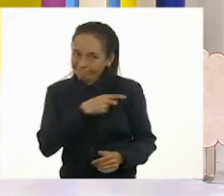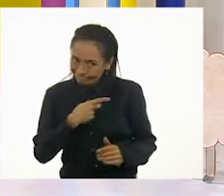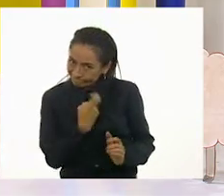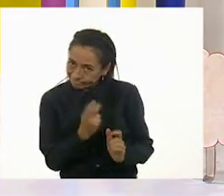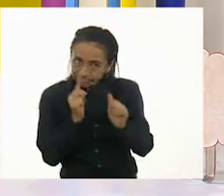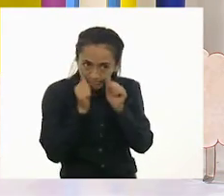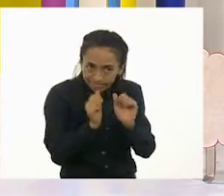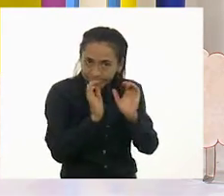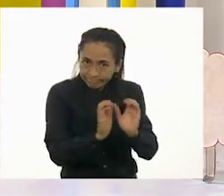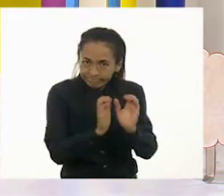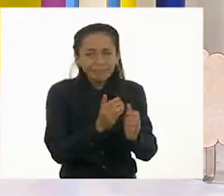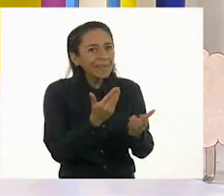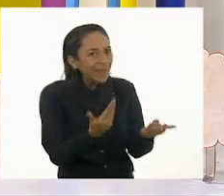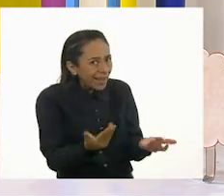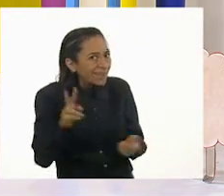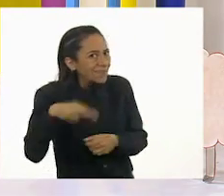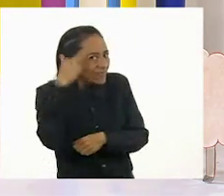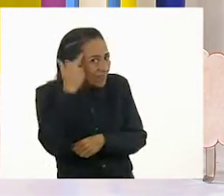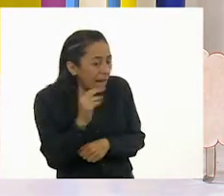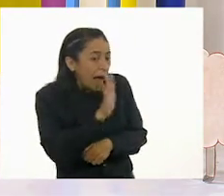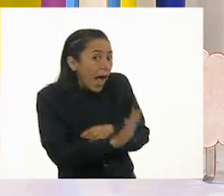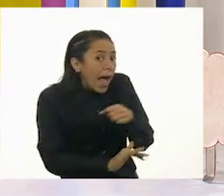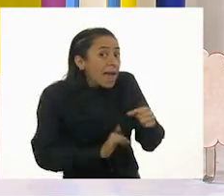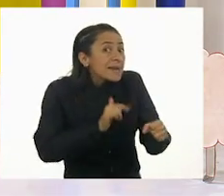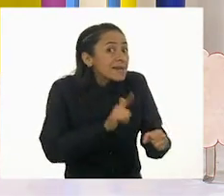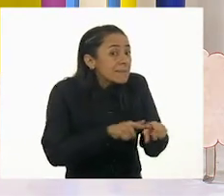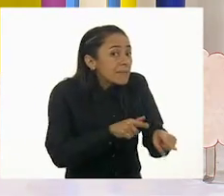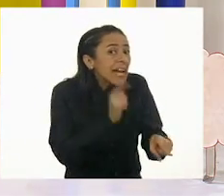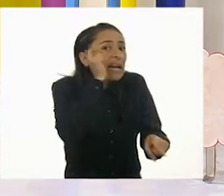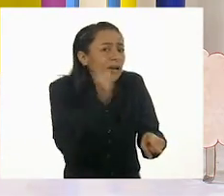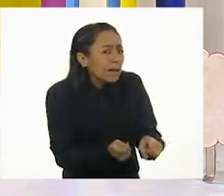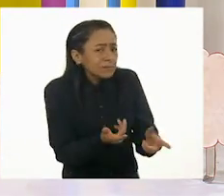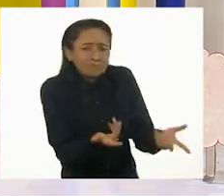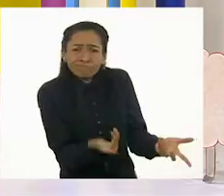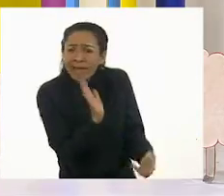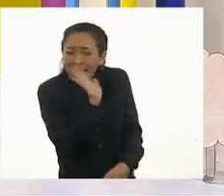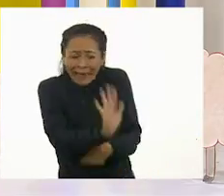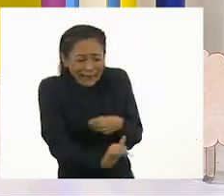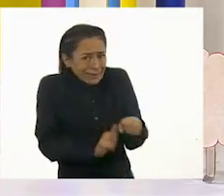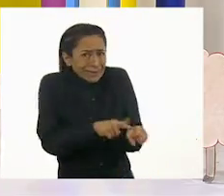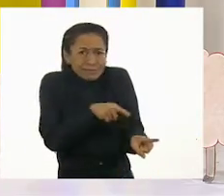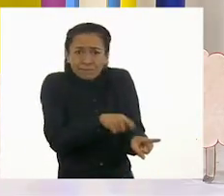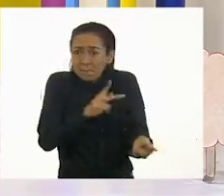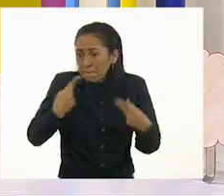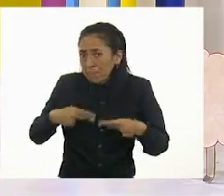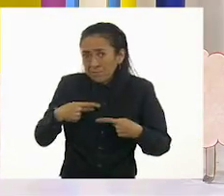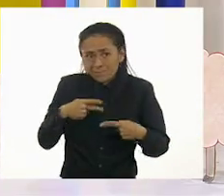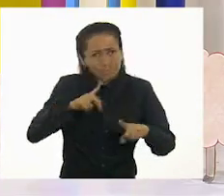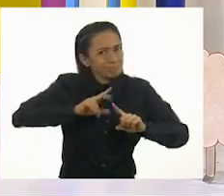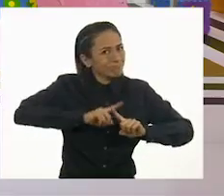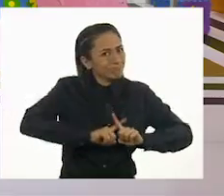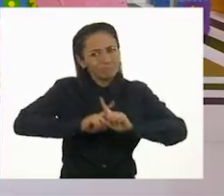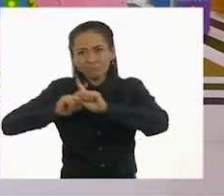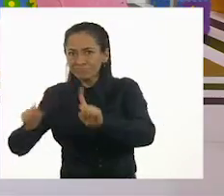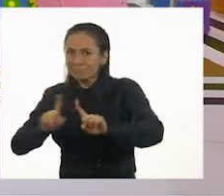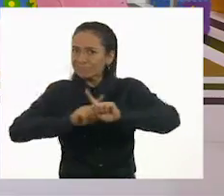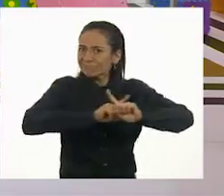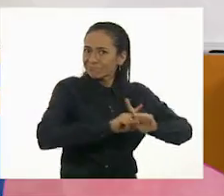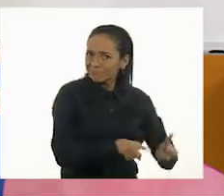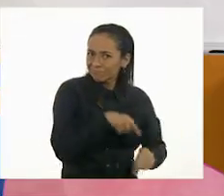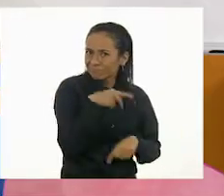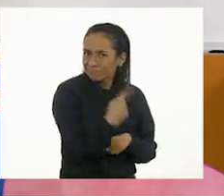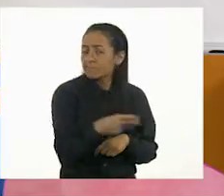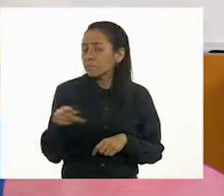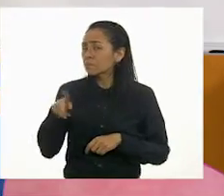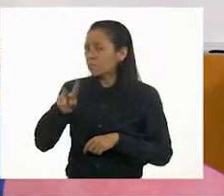son animales, no son personas y requieren de otro tipo de cuidados y tienen otras necesidades muy diferentes. Así es, tanto